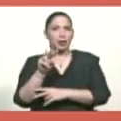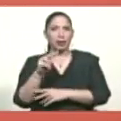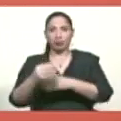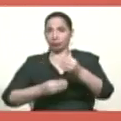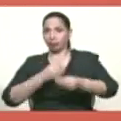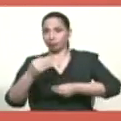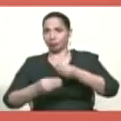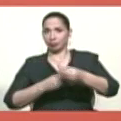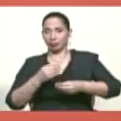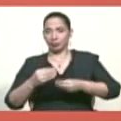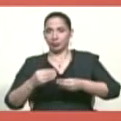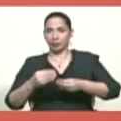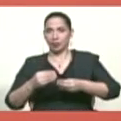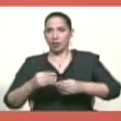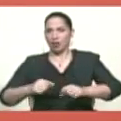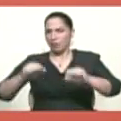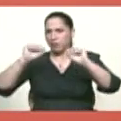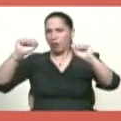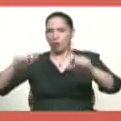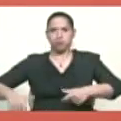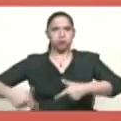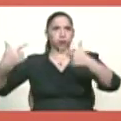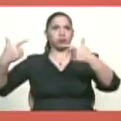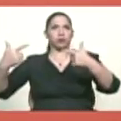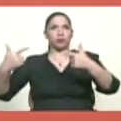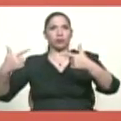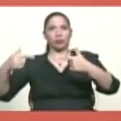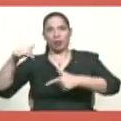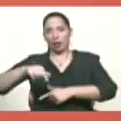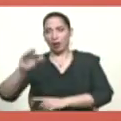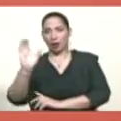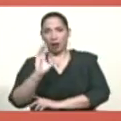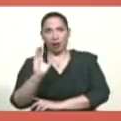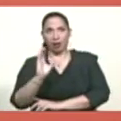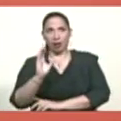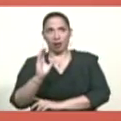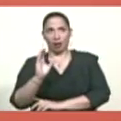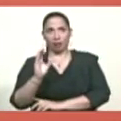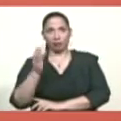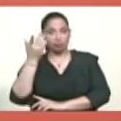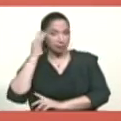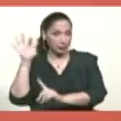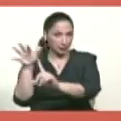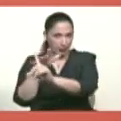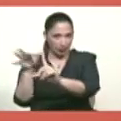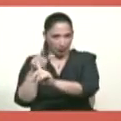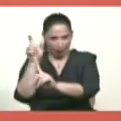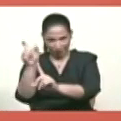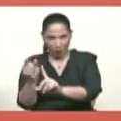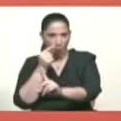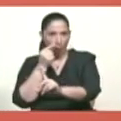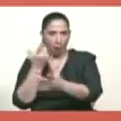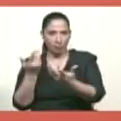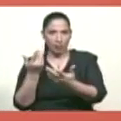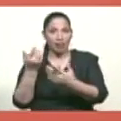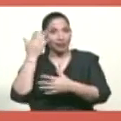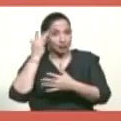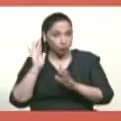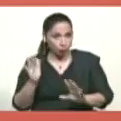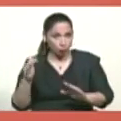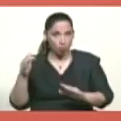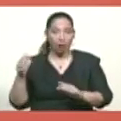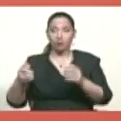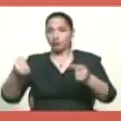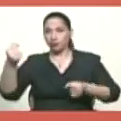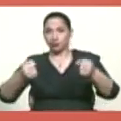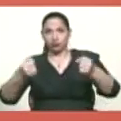una unidad militar en la ciudad de Caracas. Resulta que el vehículo en